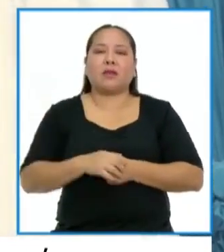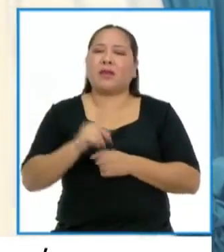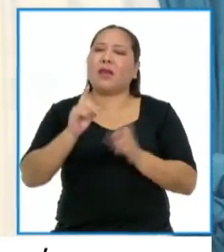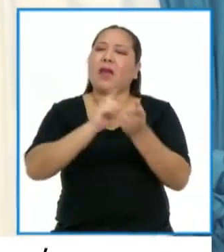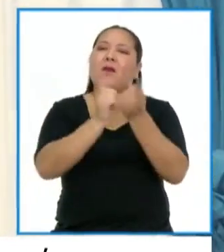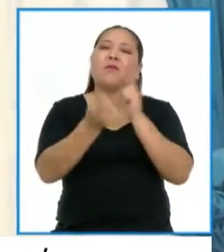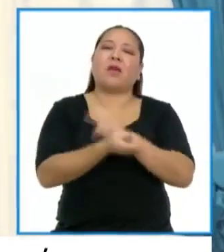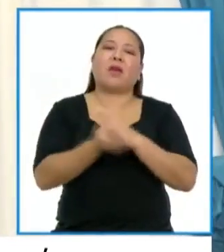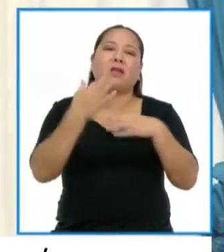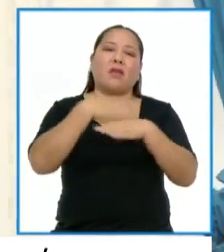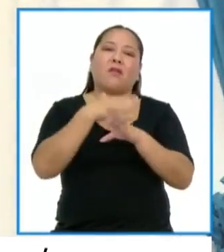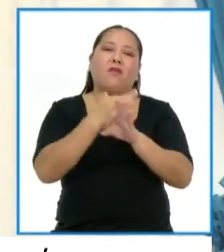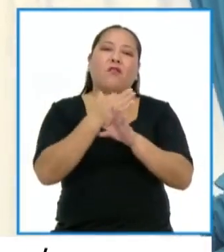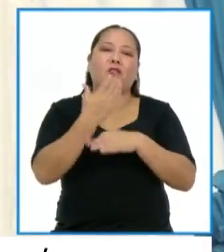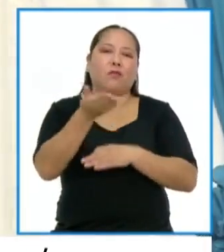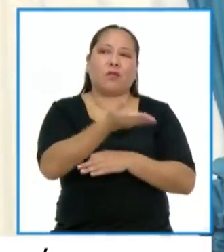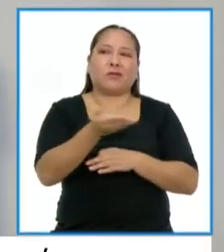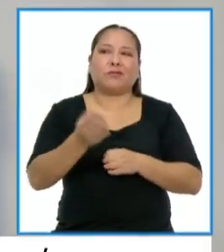de este encuentro.